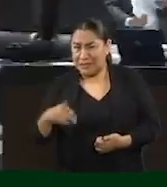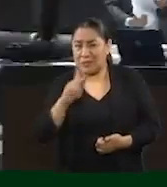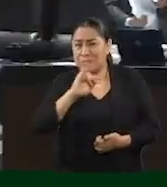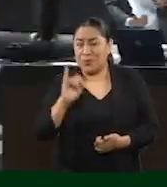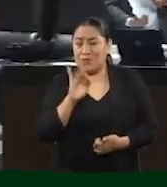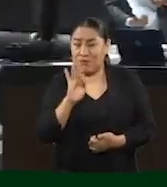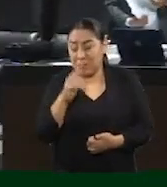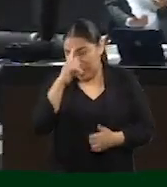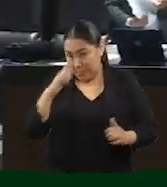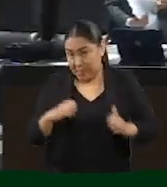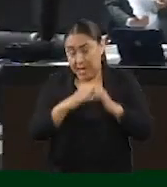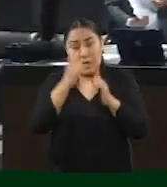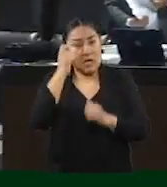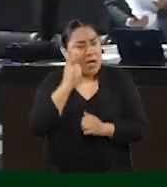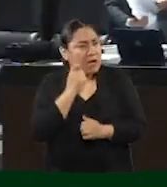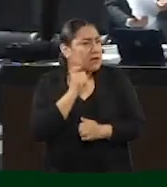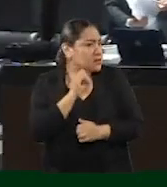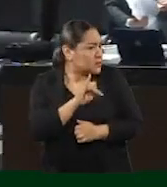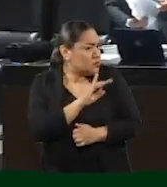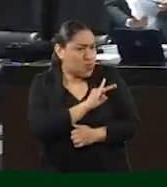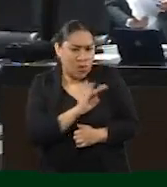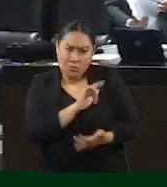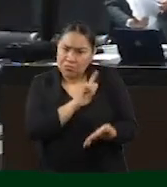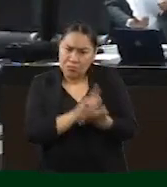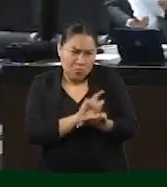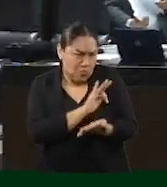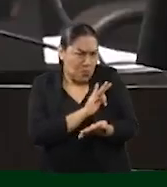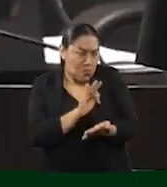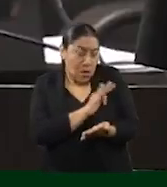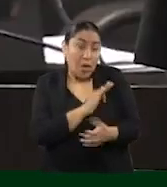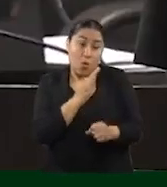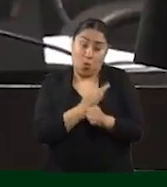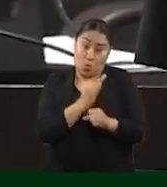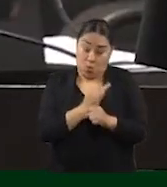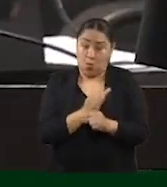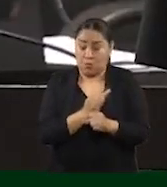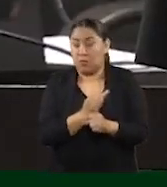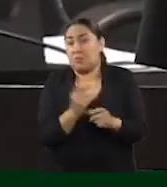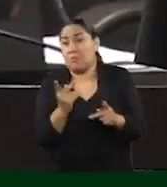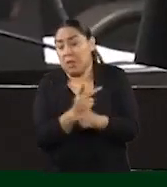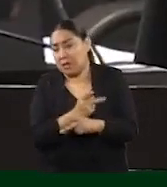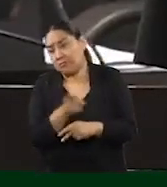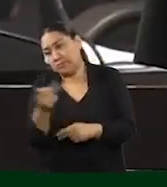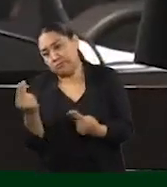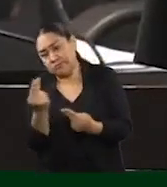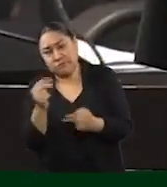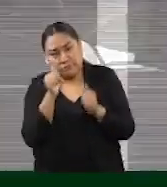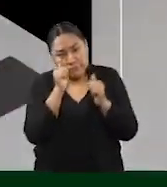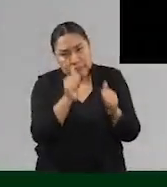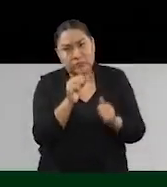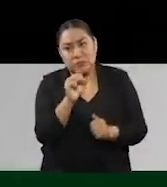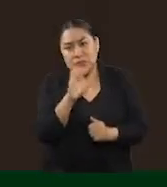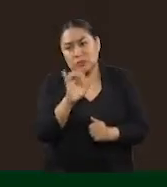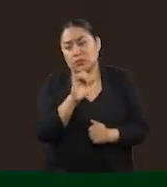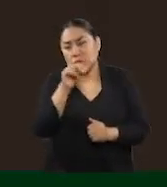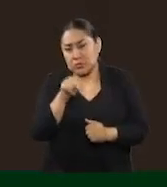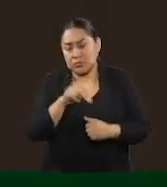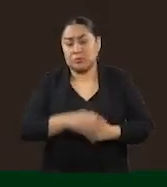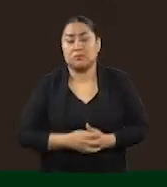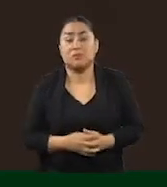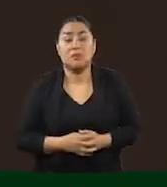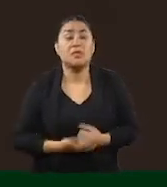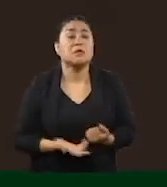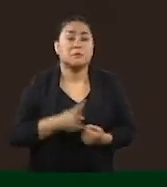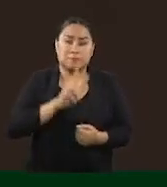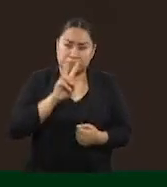emergencia en Guerrero es legal y advirtió que en este asunto debe excusarse la Suprema Corte. De verdad